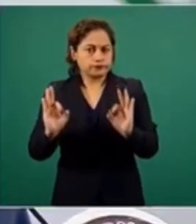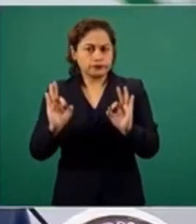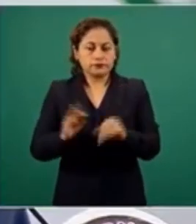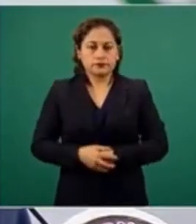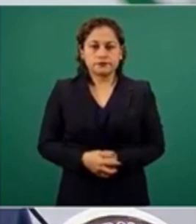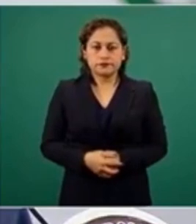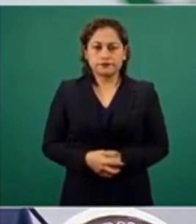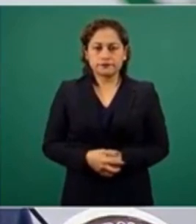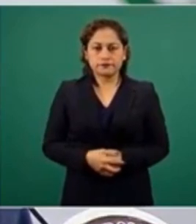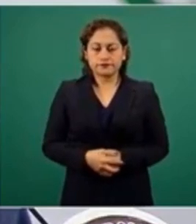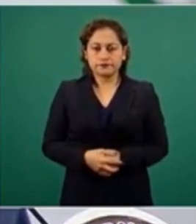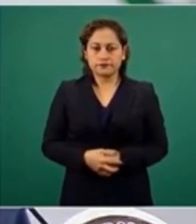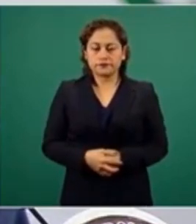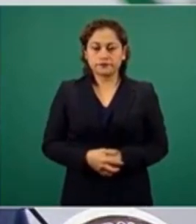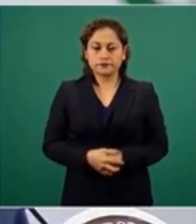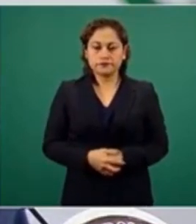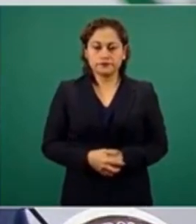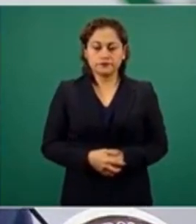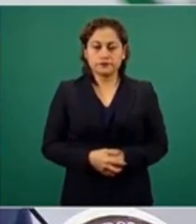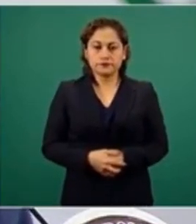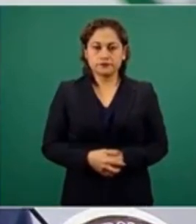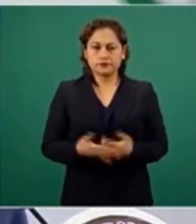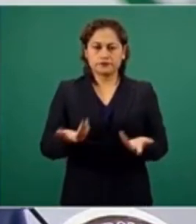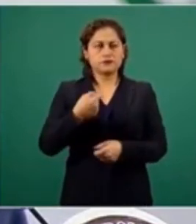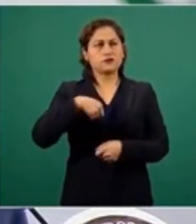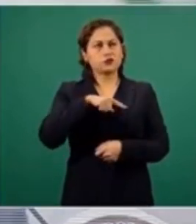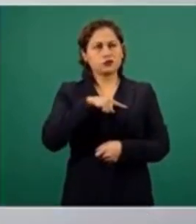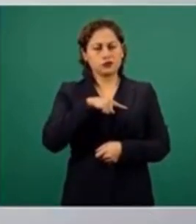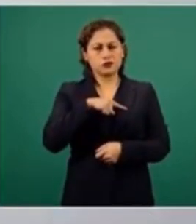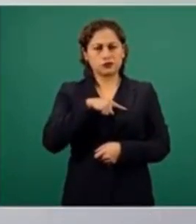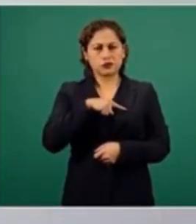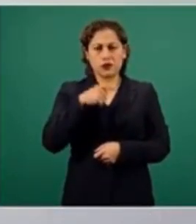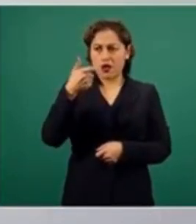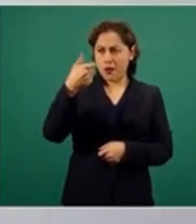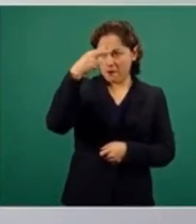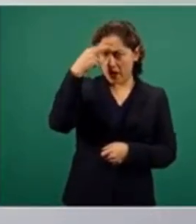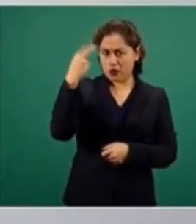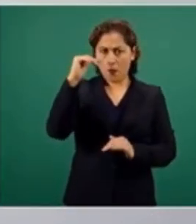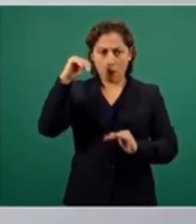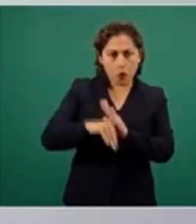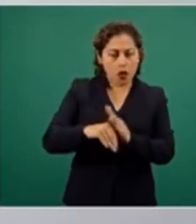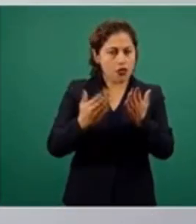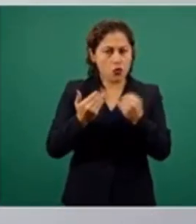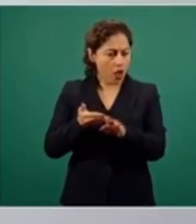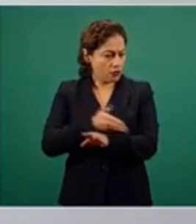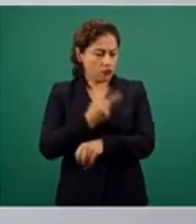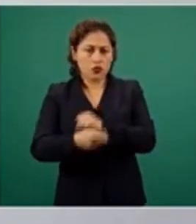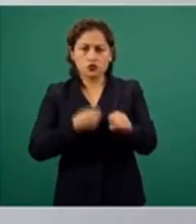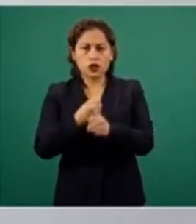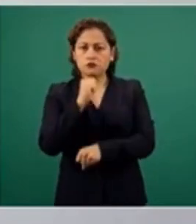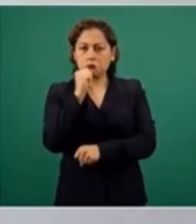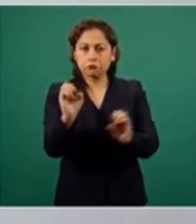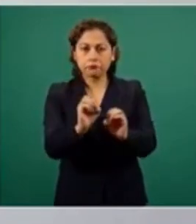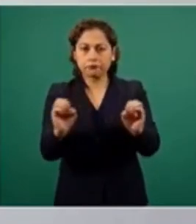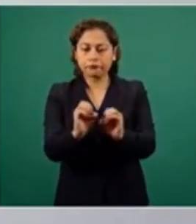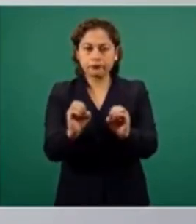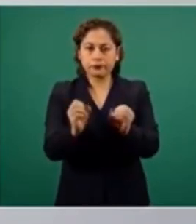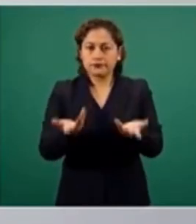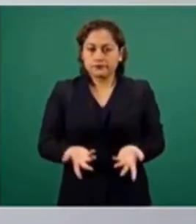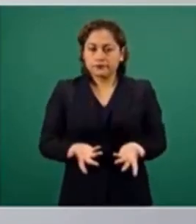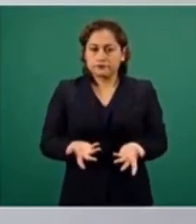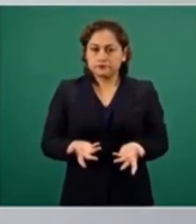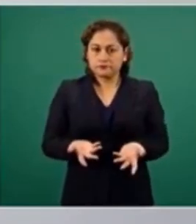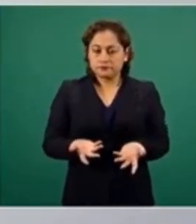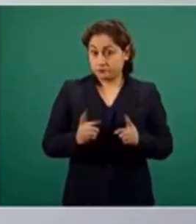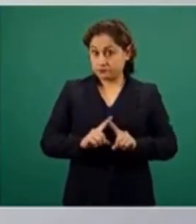estable el peso. No hemos tenido devaluación prácticamente en los dos años. Al contrario, poco,